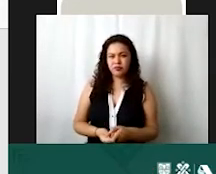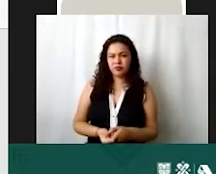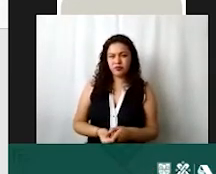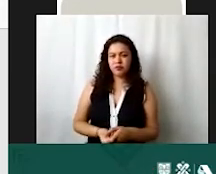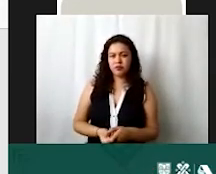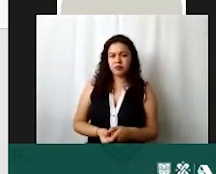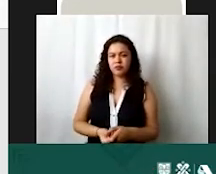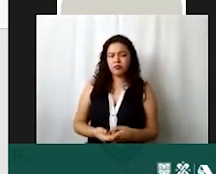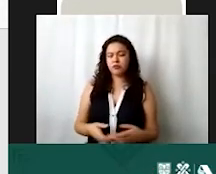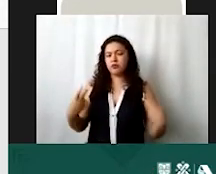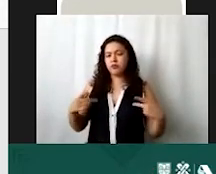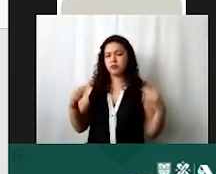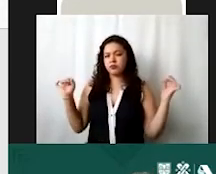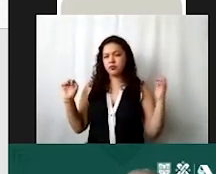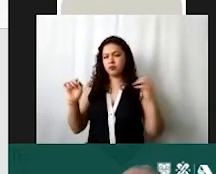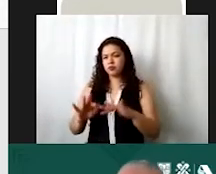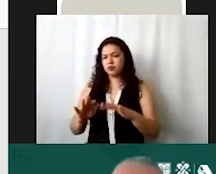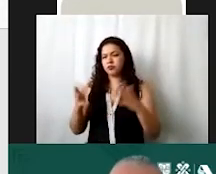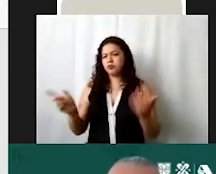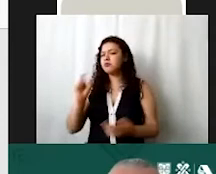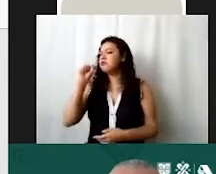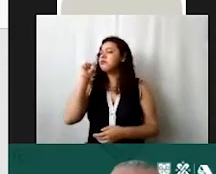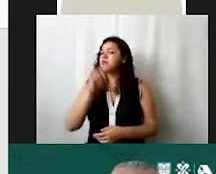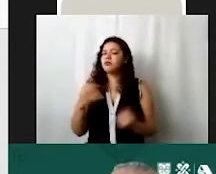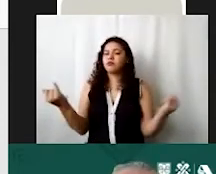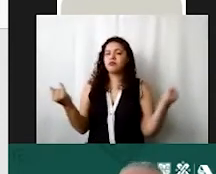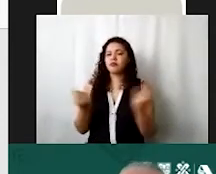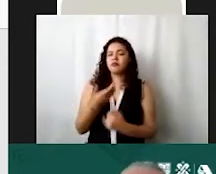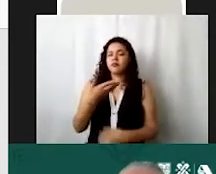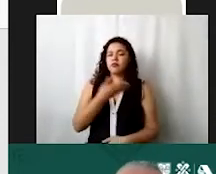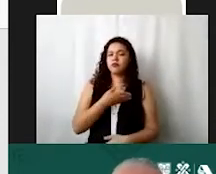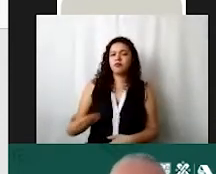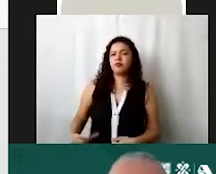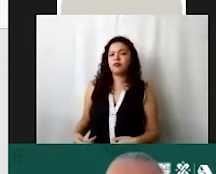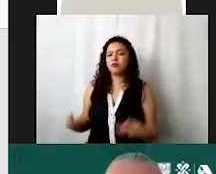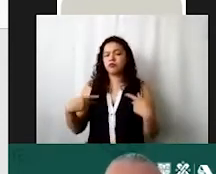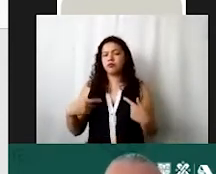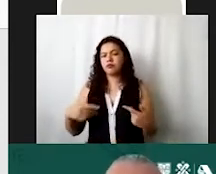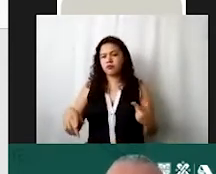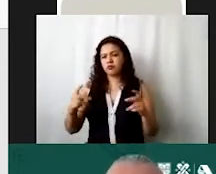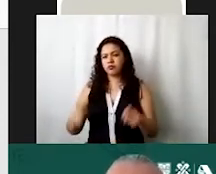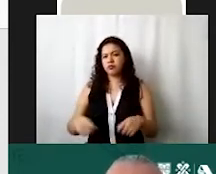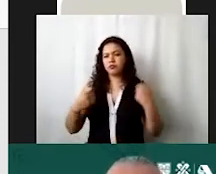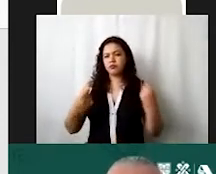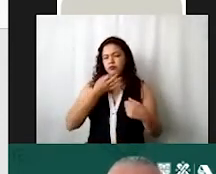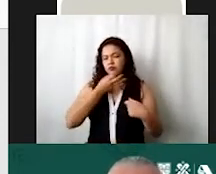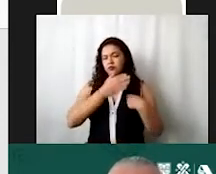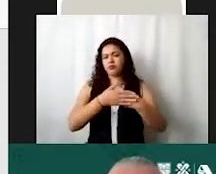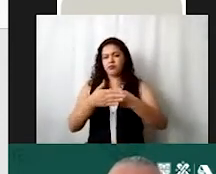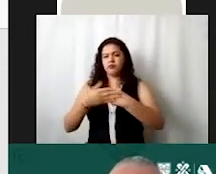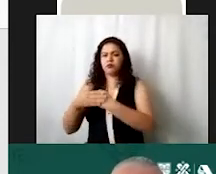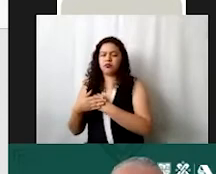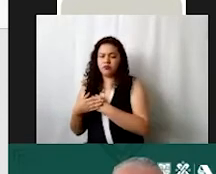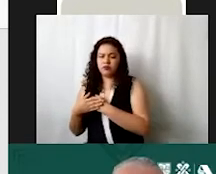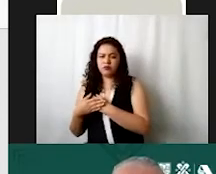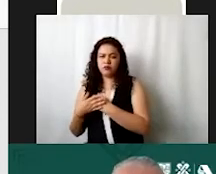sesiones presenciales prácticamente es lo mismo el presidente o la persona facultada para emitir la convocatoria se